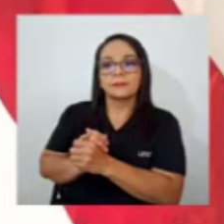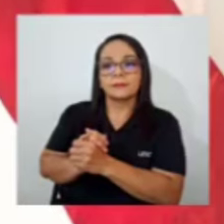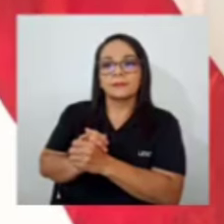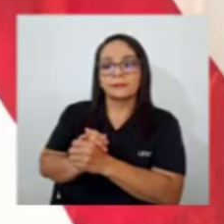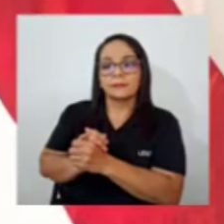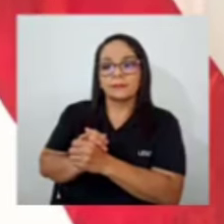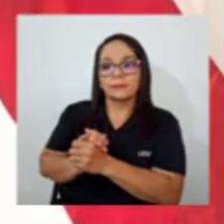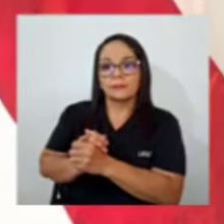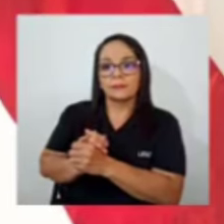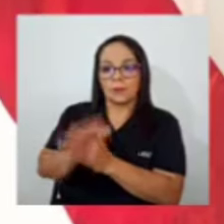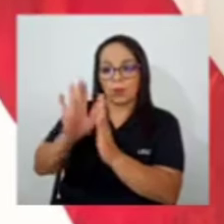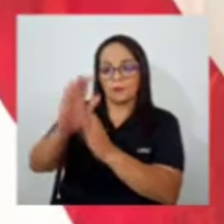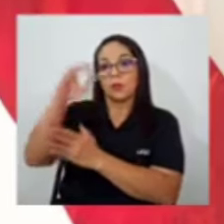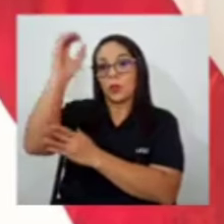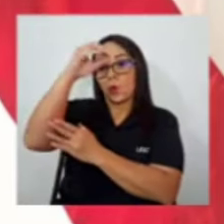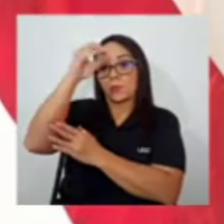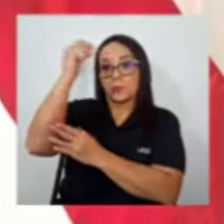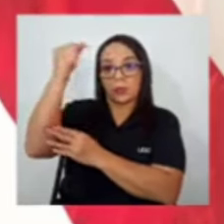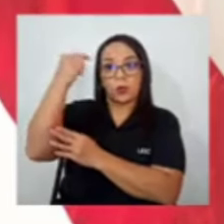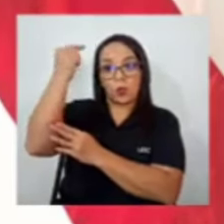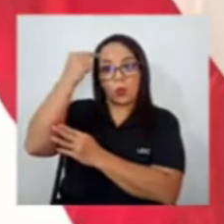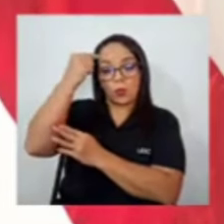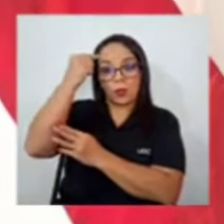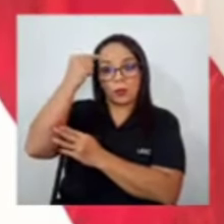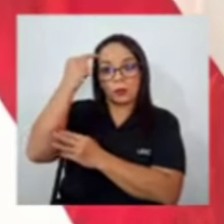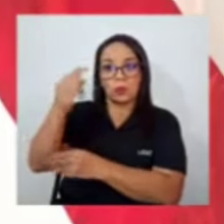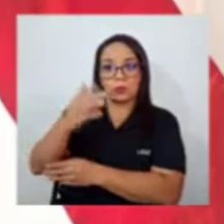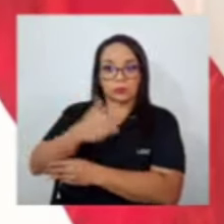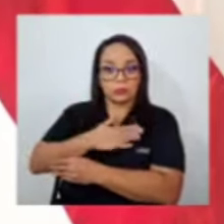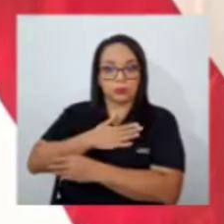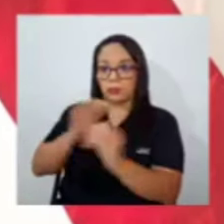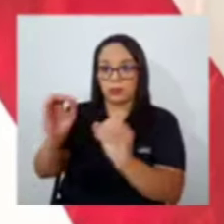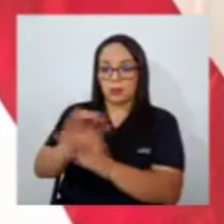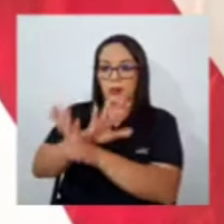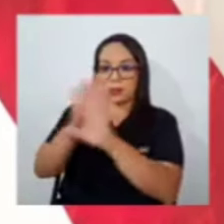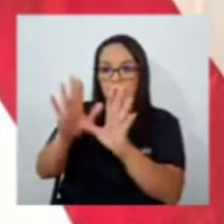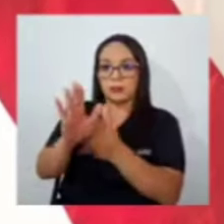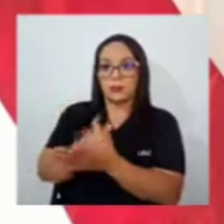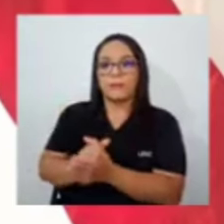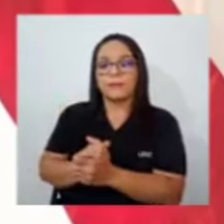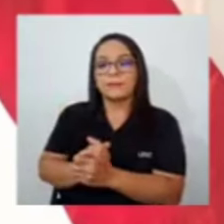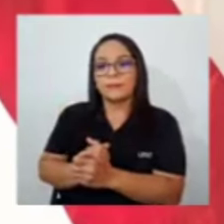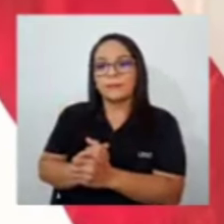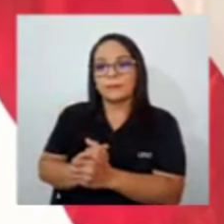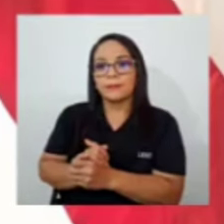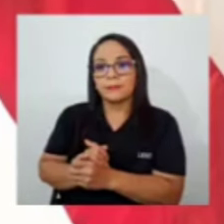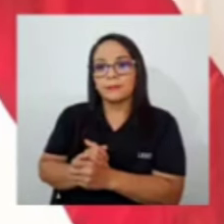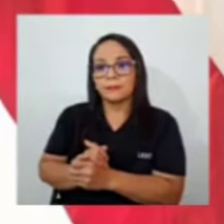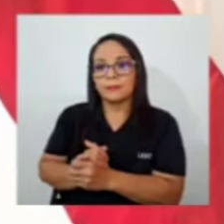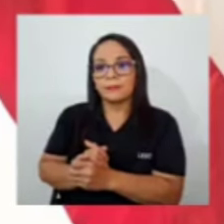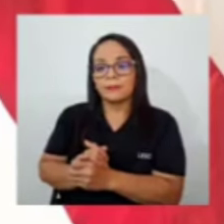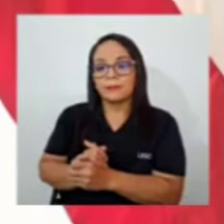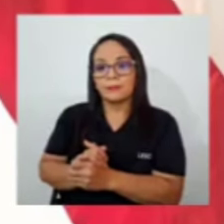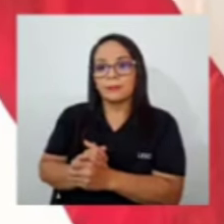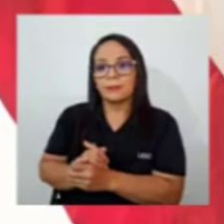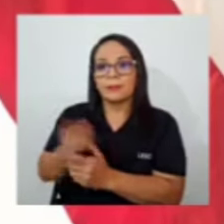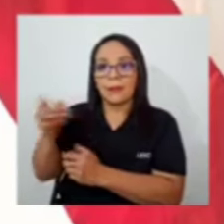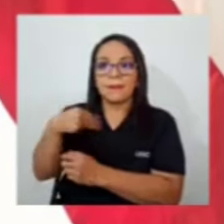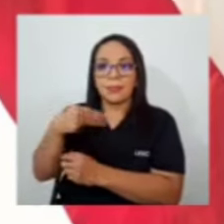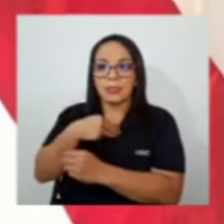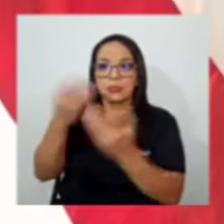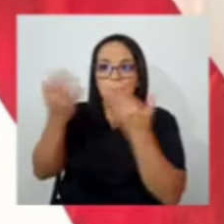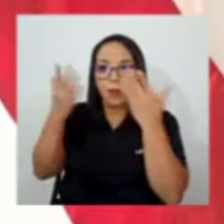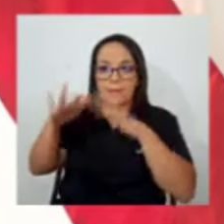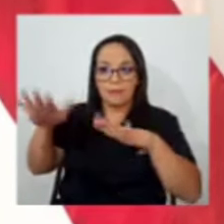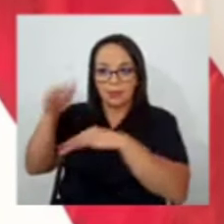del gobierno ha sido clarísima. Nosotros, aquí viene el señor Ministro del Ambiente, nosotros